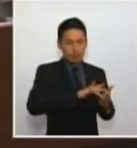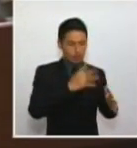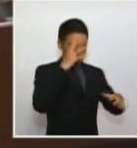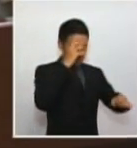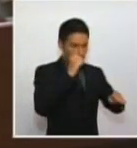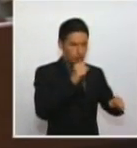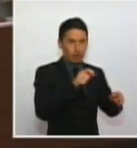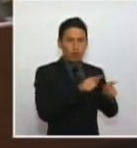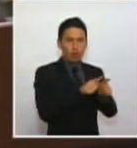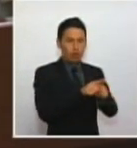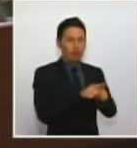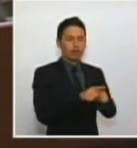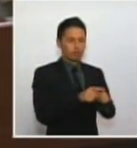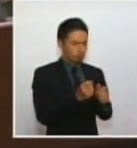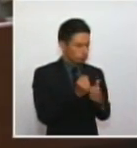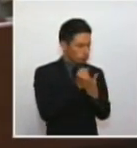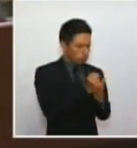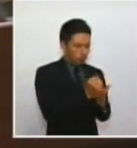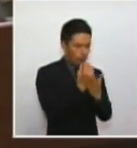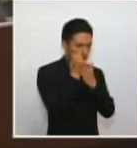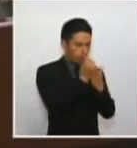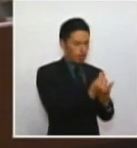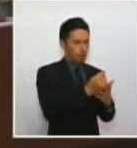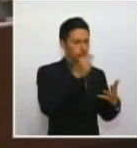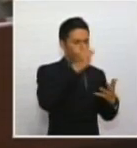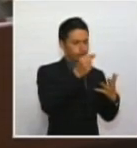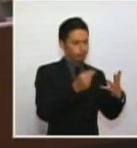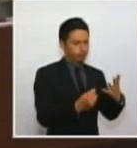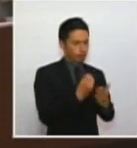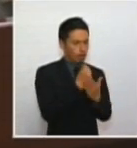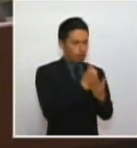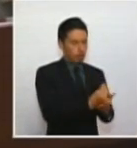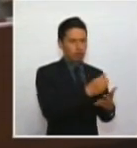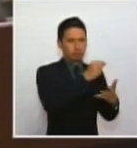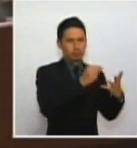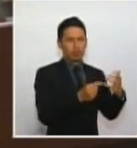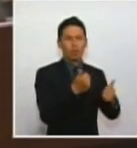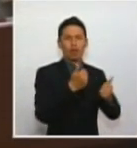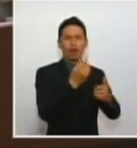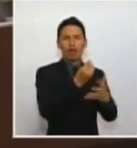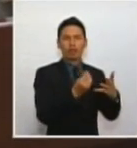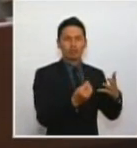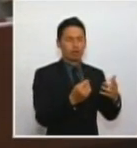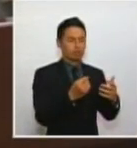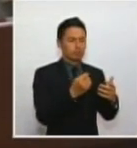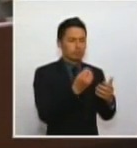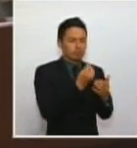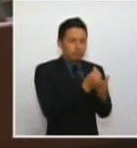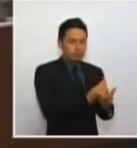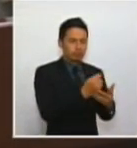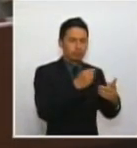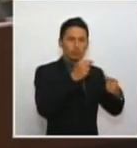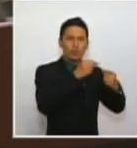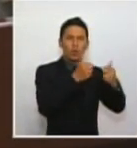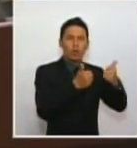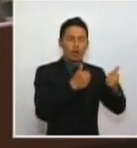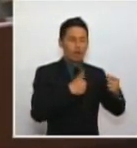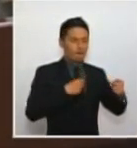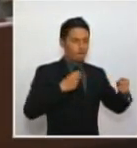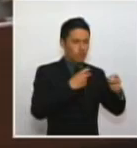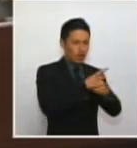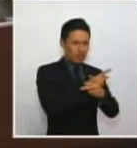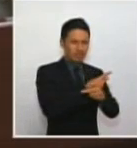de todas las garantías, especialmente de la garantía no solamente de la violencia